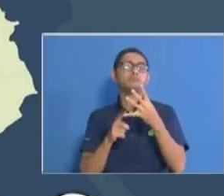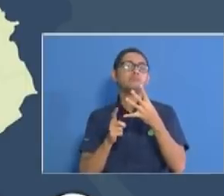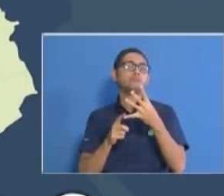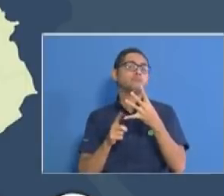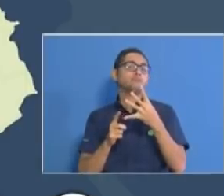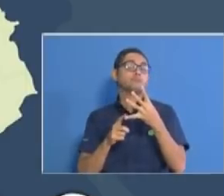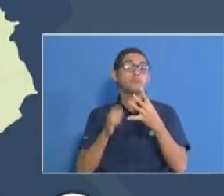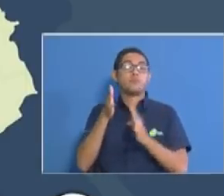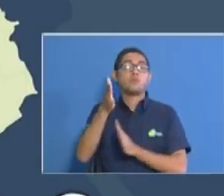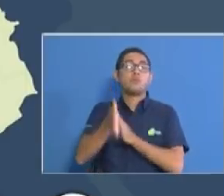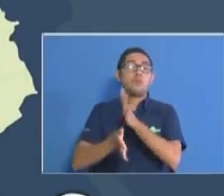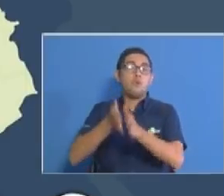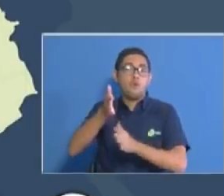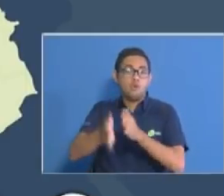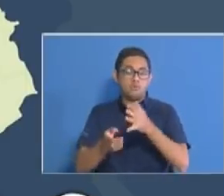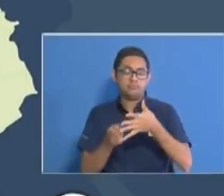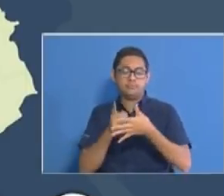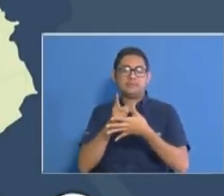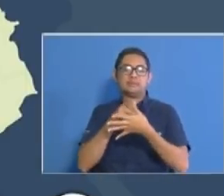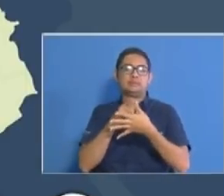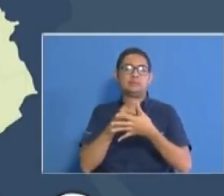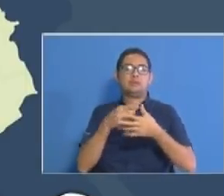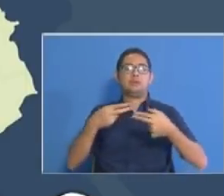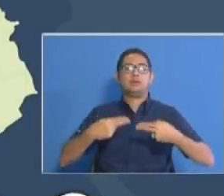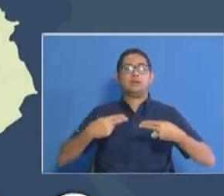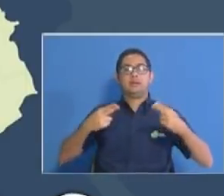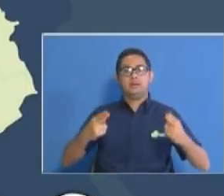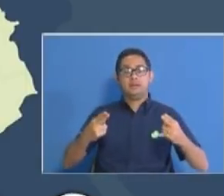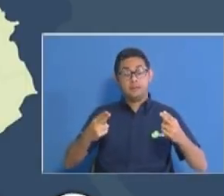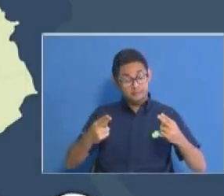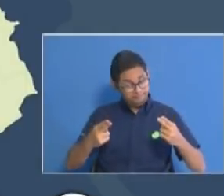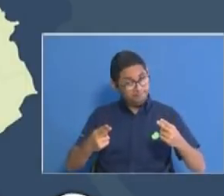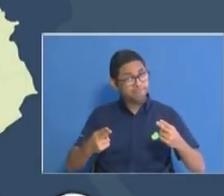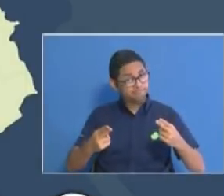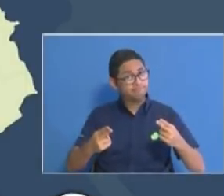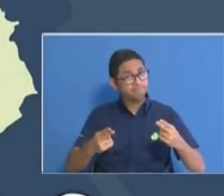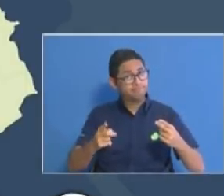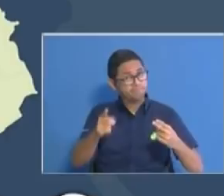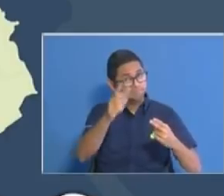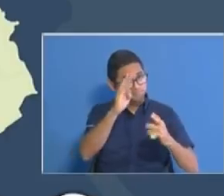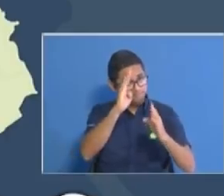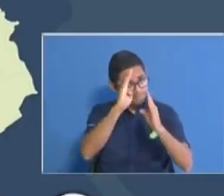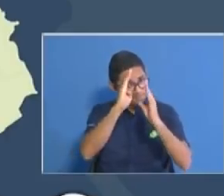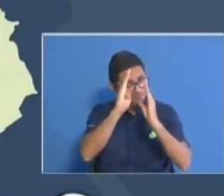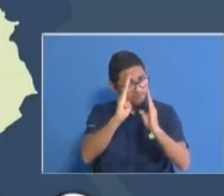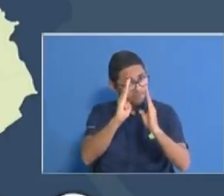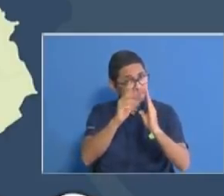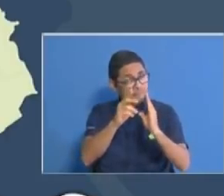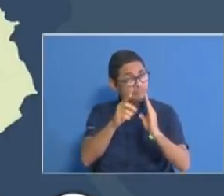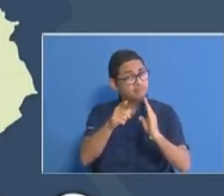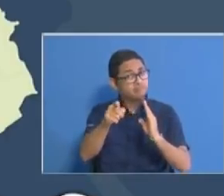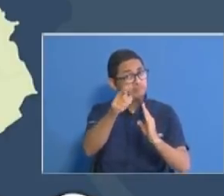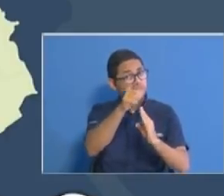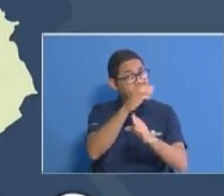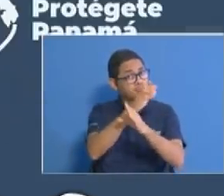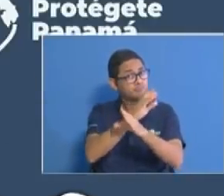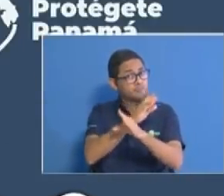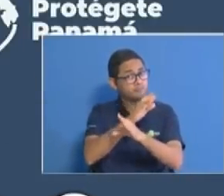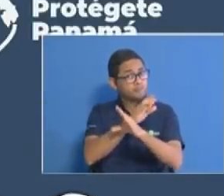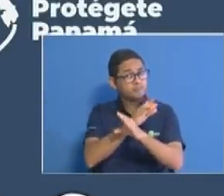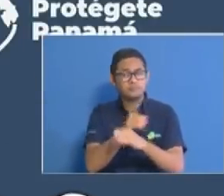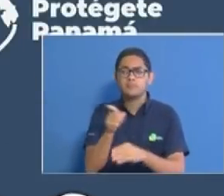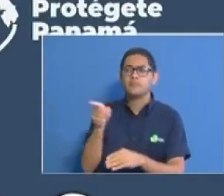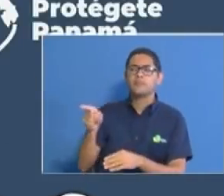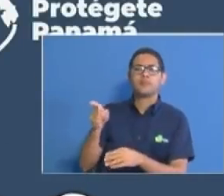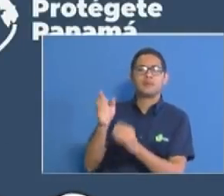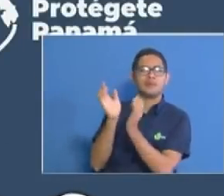% Colón y Herrera prestar atención prestar atención a esto y como lo dijo el doctor